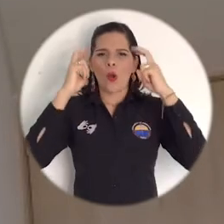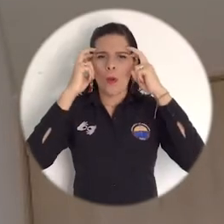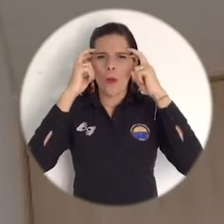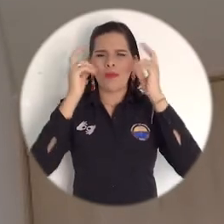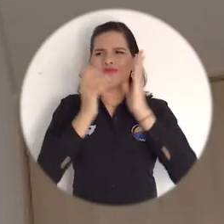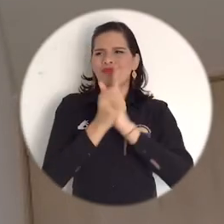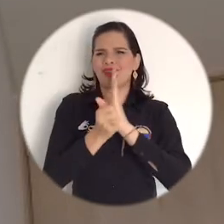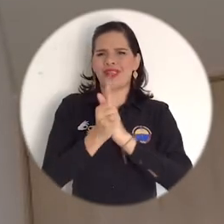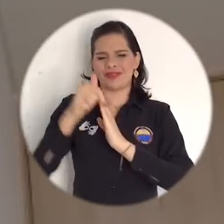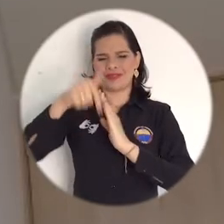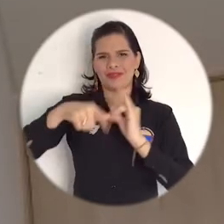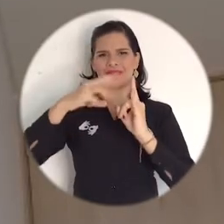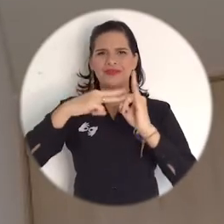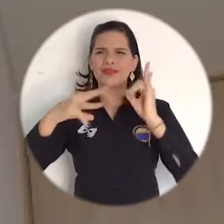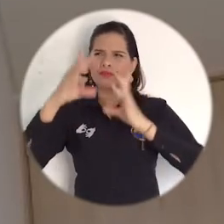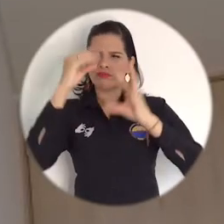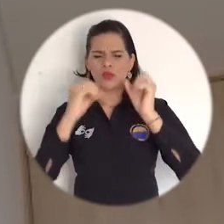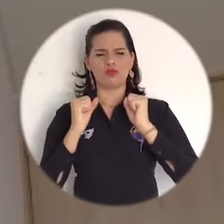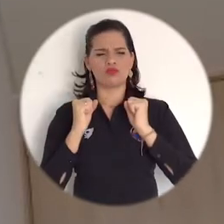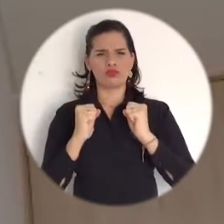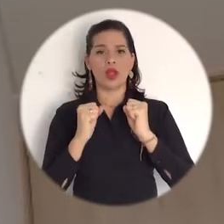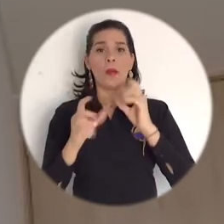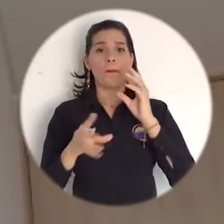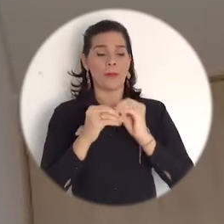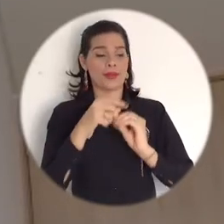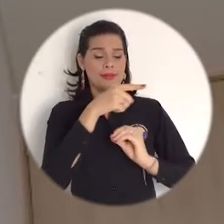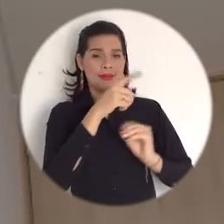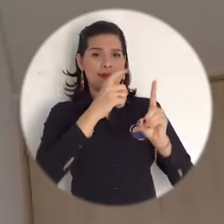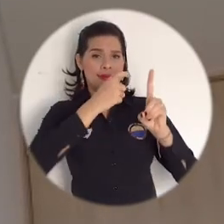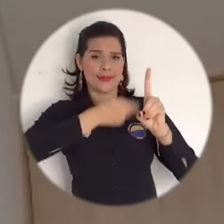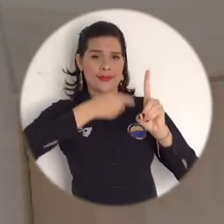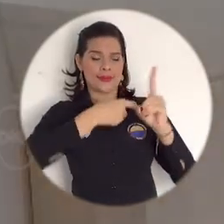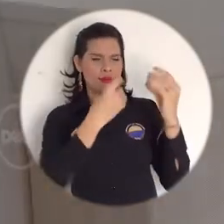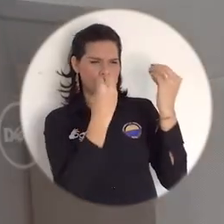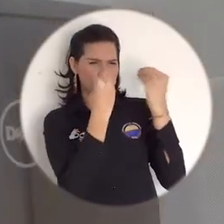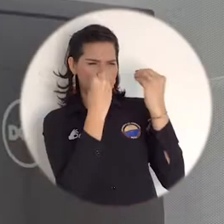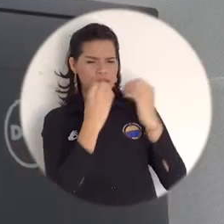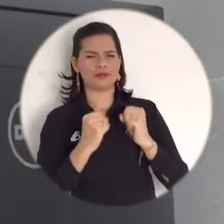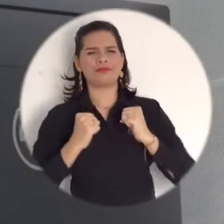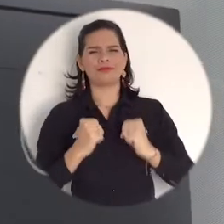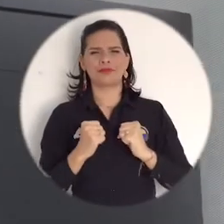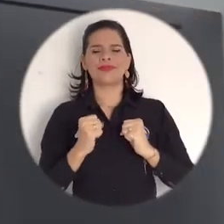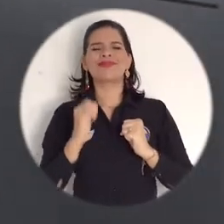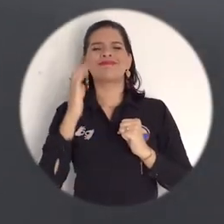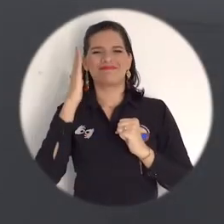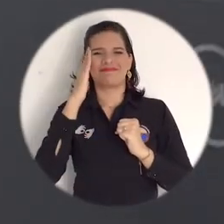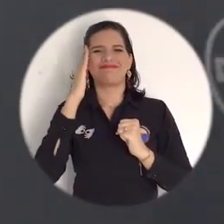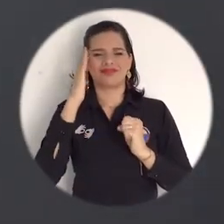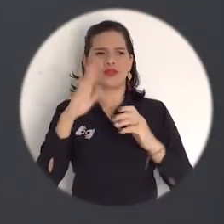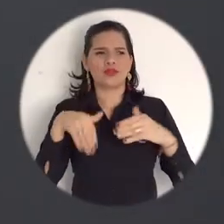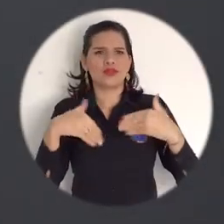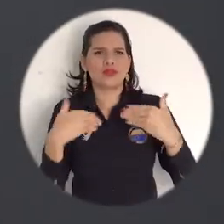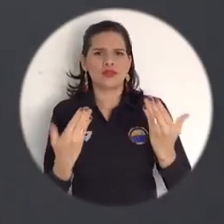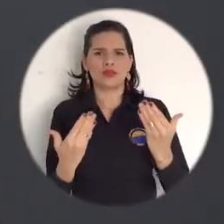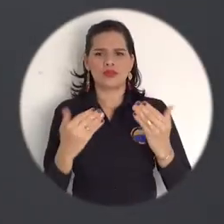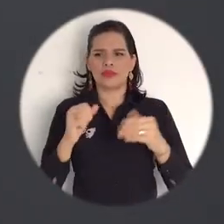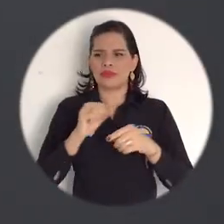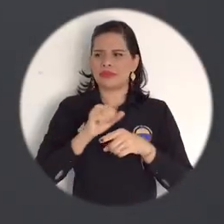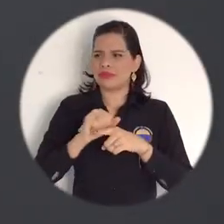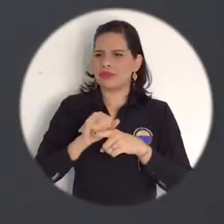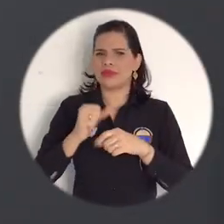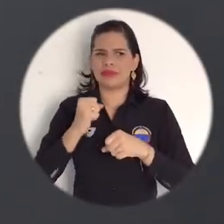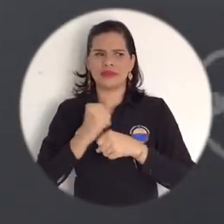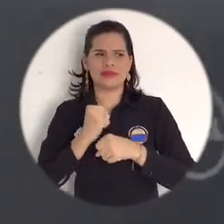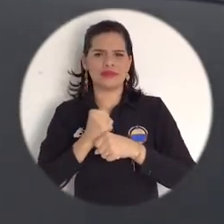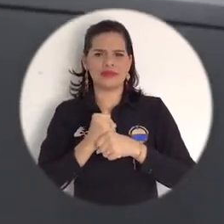conocimientos, en las habilidades que adquirieron en la universidad y en la capacitación con la DIAN. Saben qué es enfrentarse en el mundo